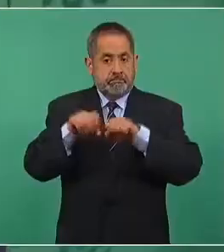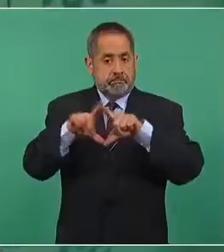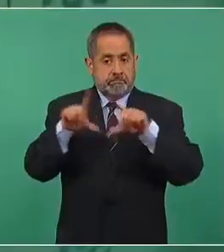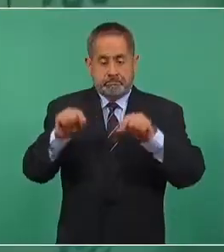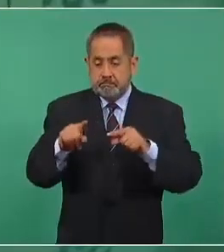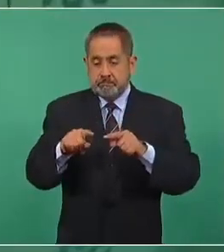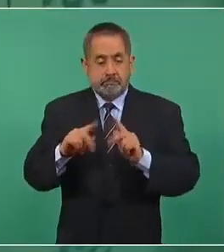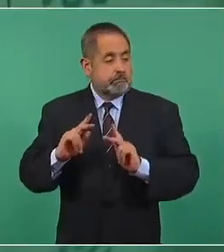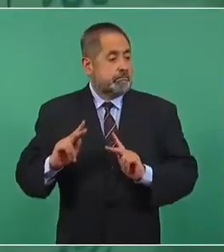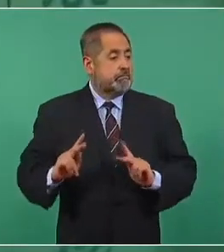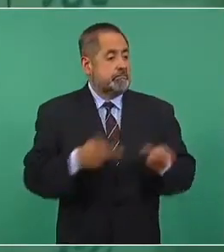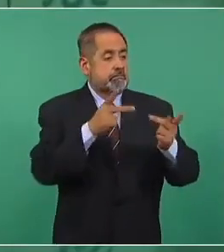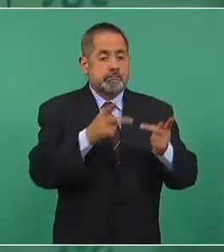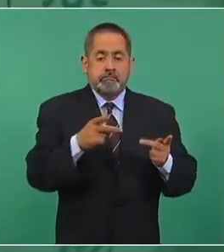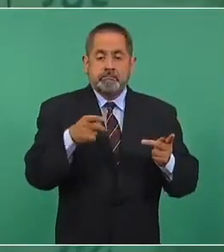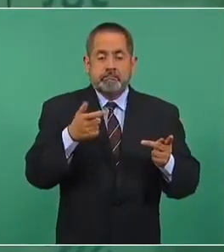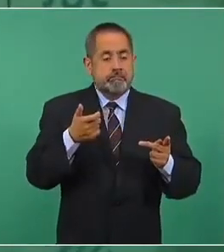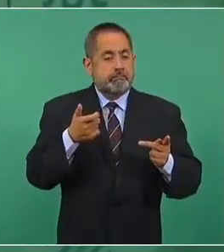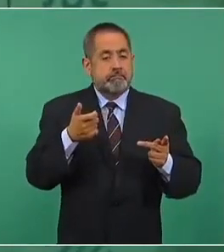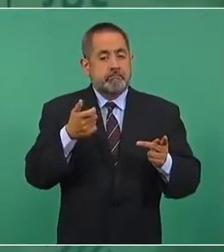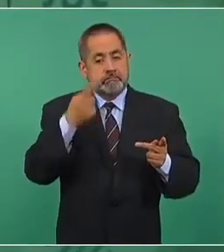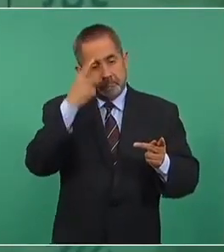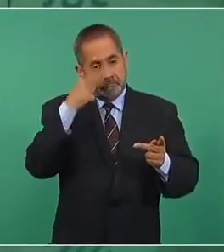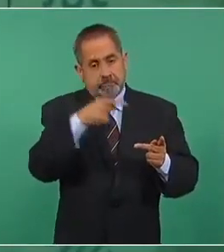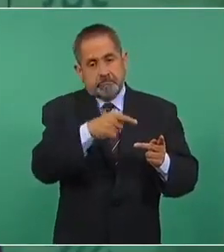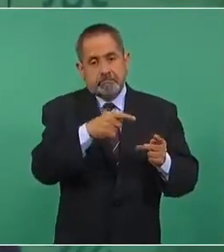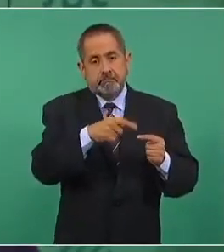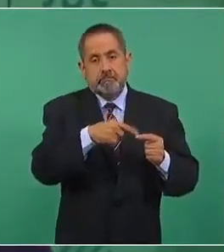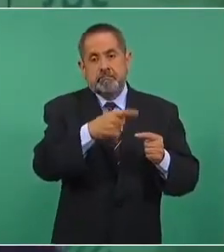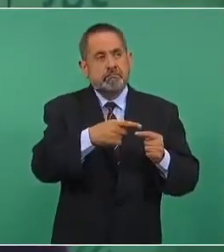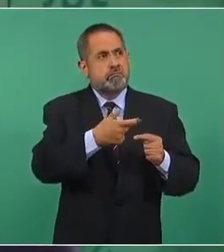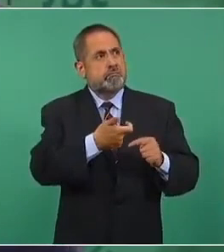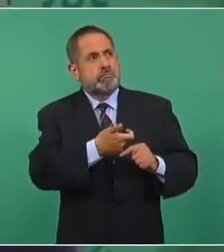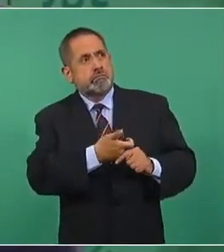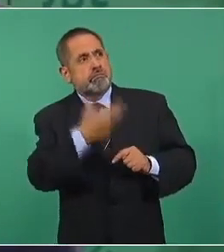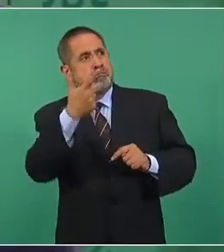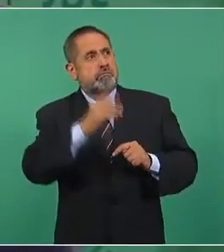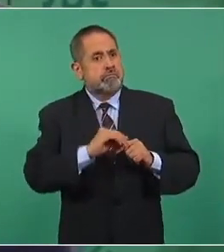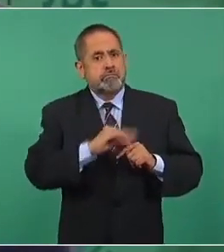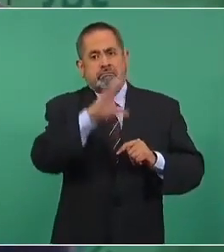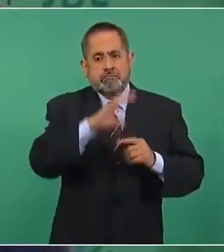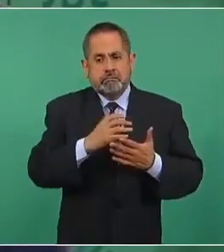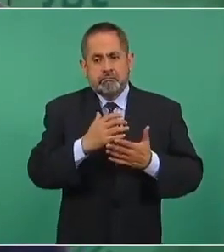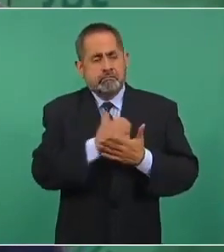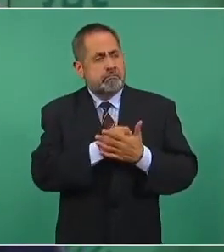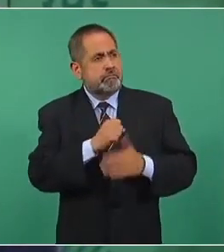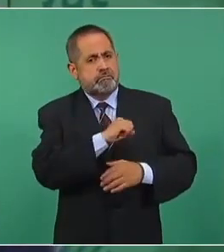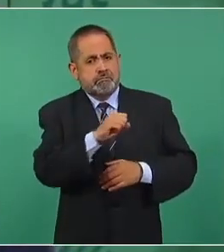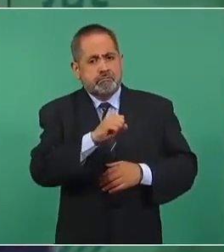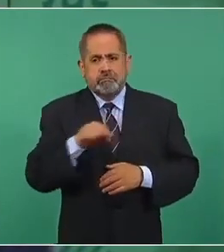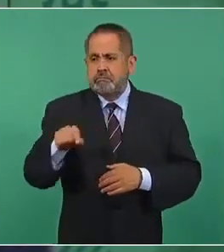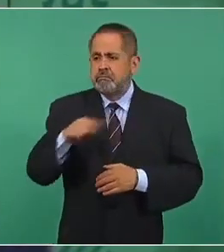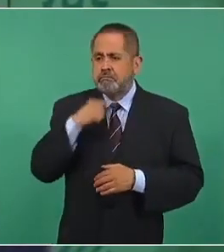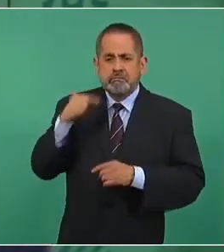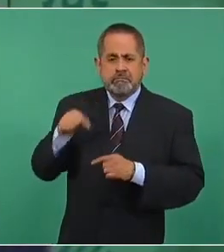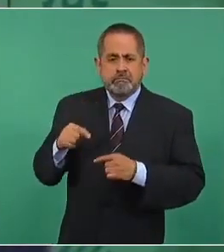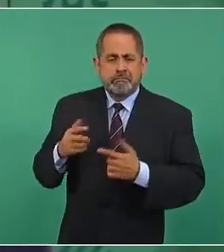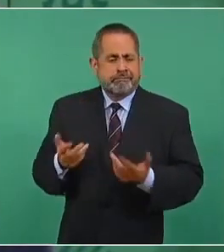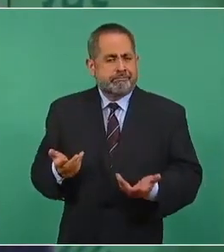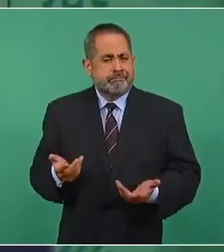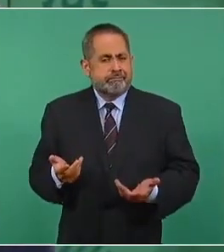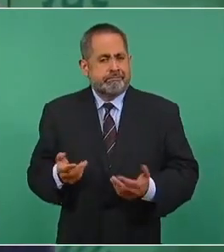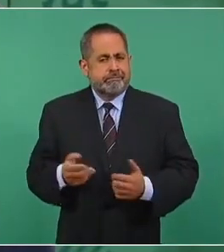vende Pemex las acciones y al poco tiempo se van a las nubes.